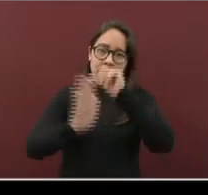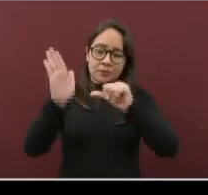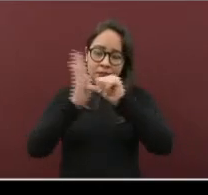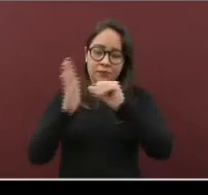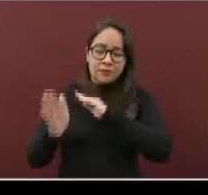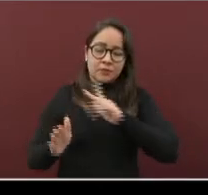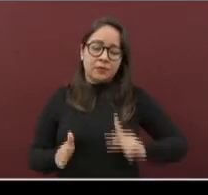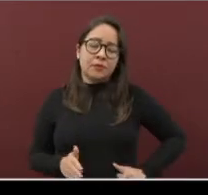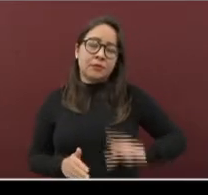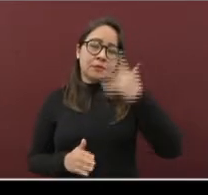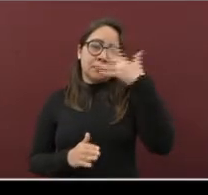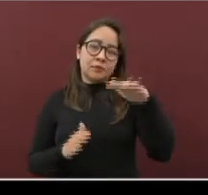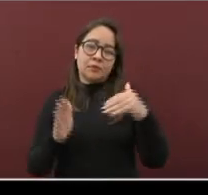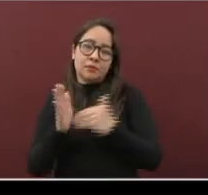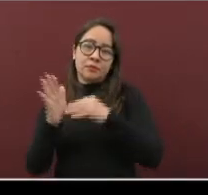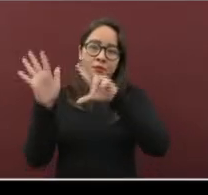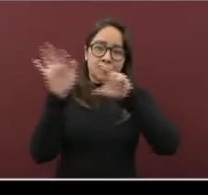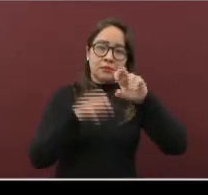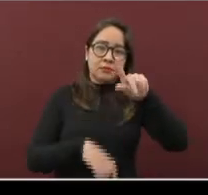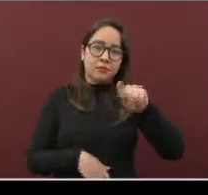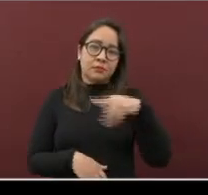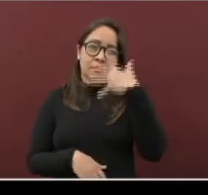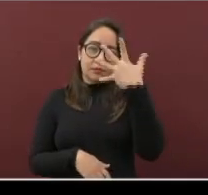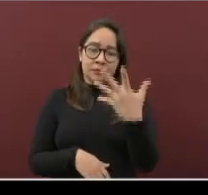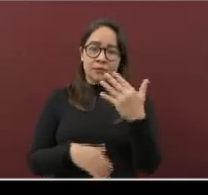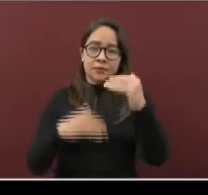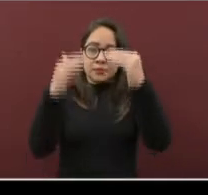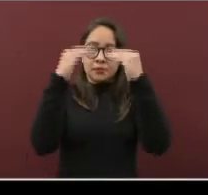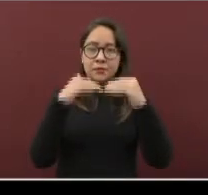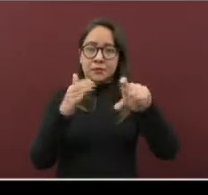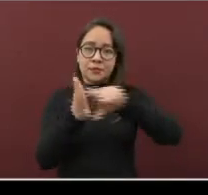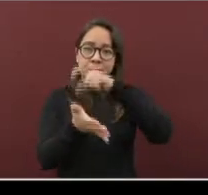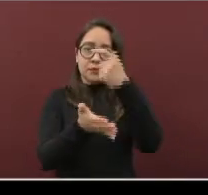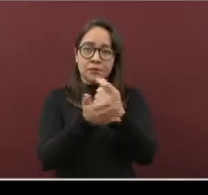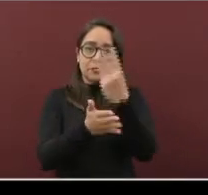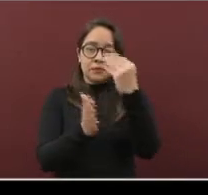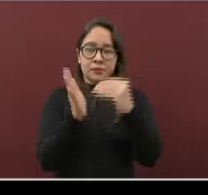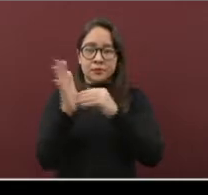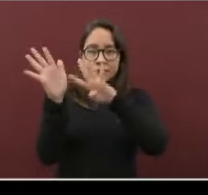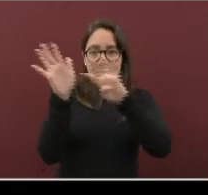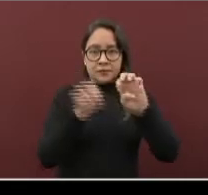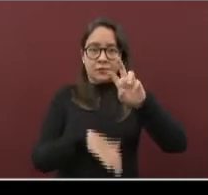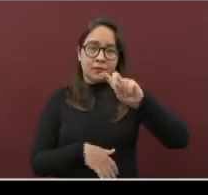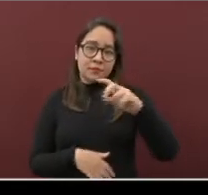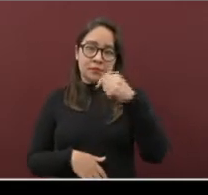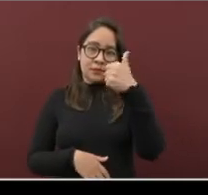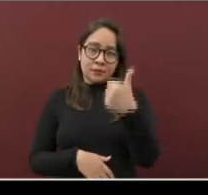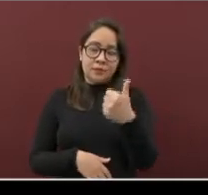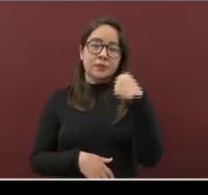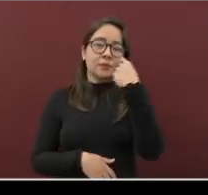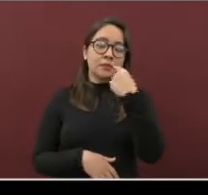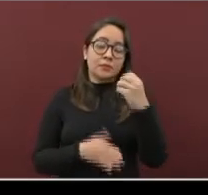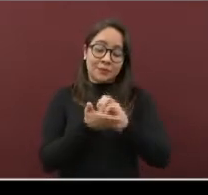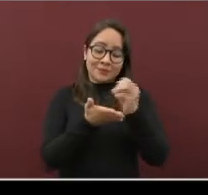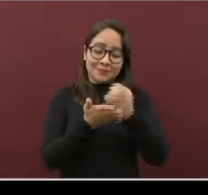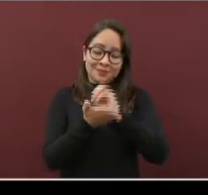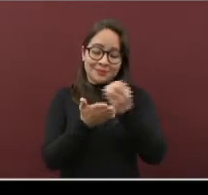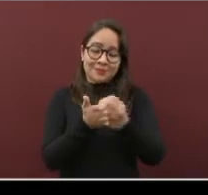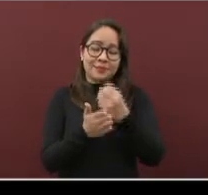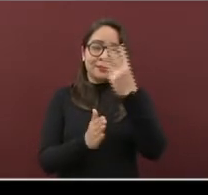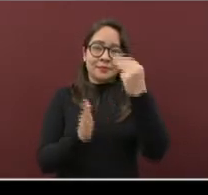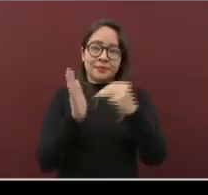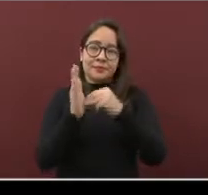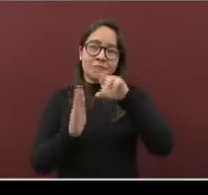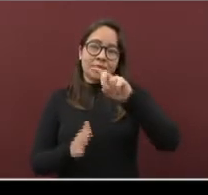.875 casos. Jalapa, 3.936. Orizaba, 3.039.